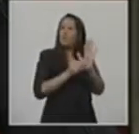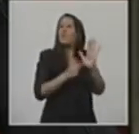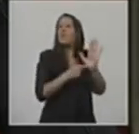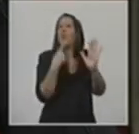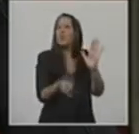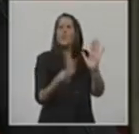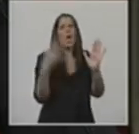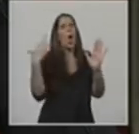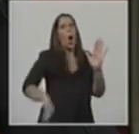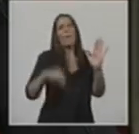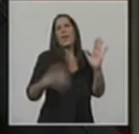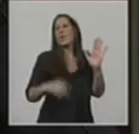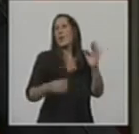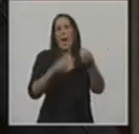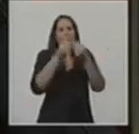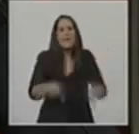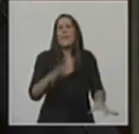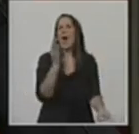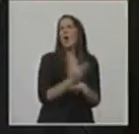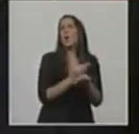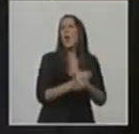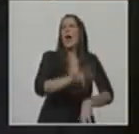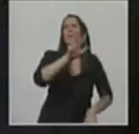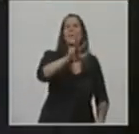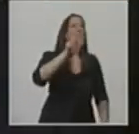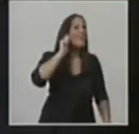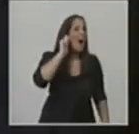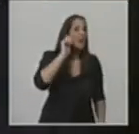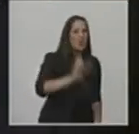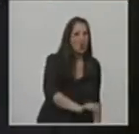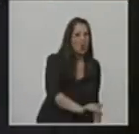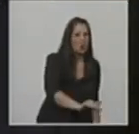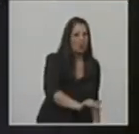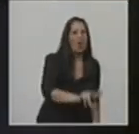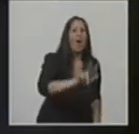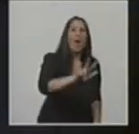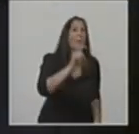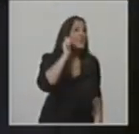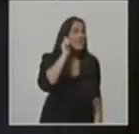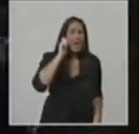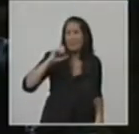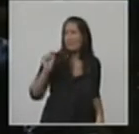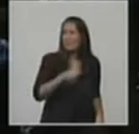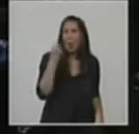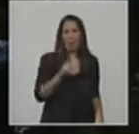obligatoriedad a partir de los 3 años de edad. Los primeros años de vida son claves para el desarrollo.